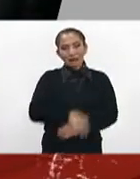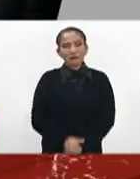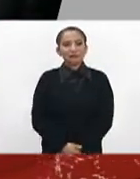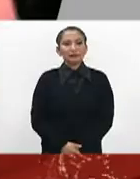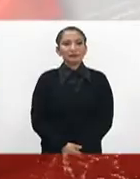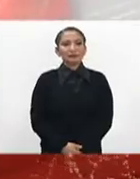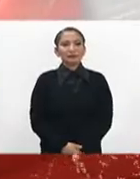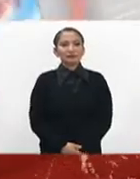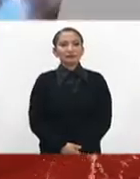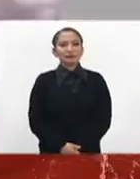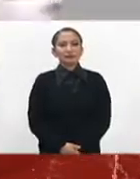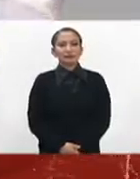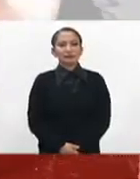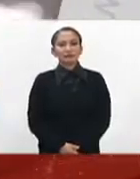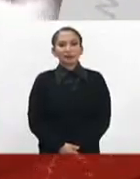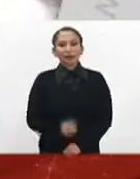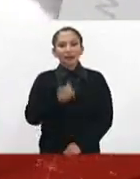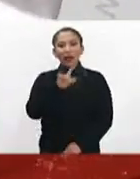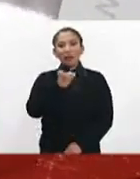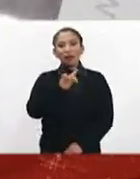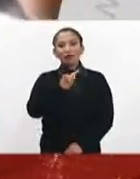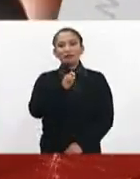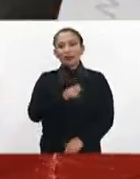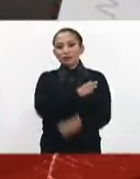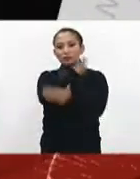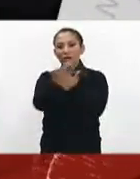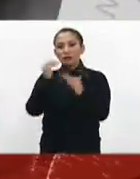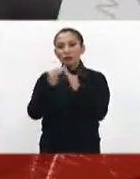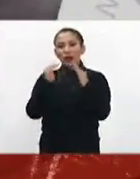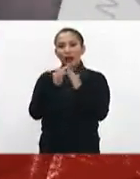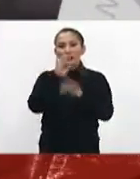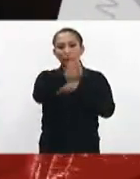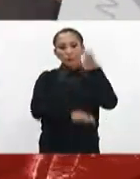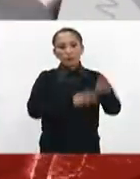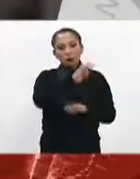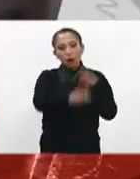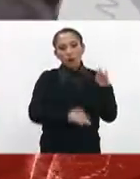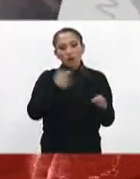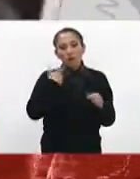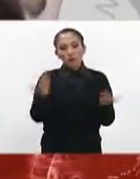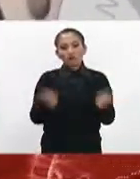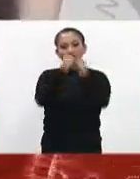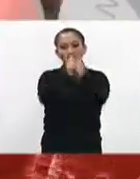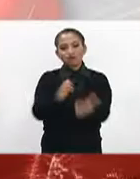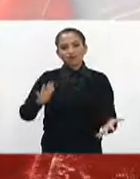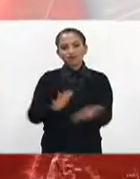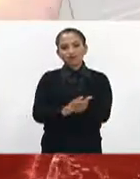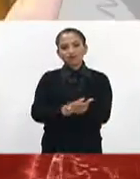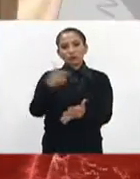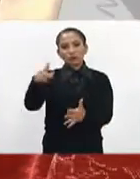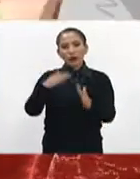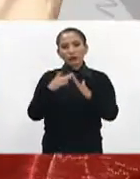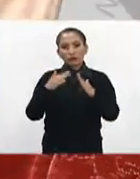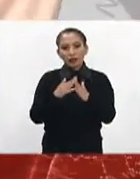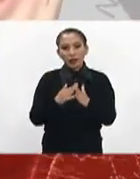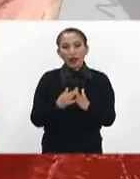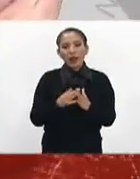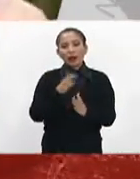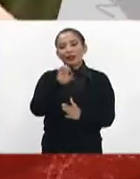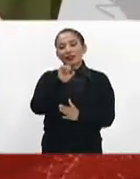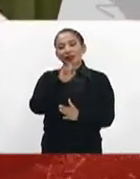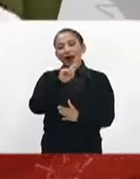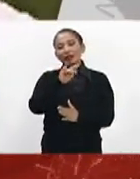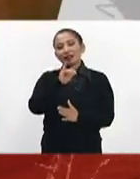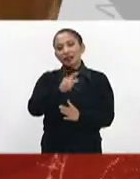República. Elba Ester Gordillo llega a su casa tras recibir el beneficio de la prisión domiciliaria. Sebastián Piñera